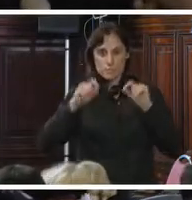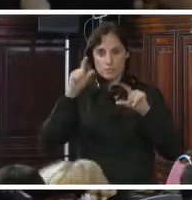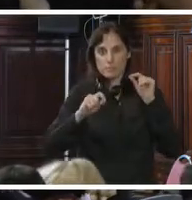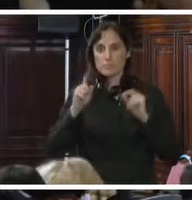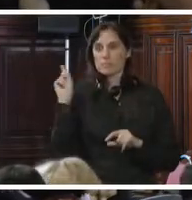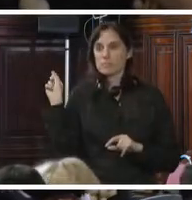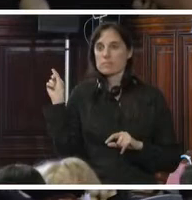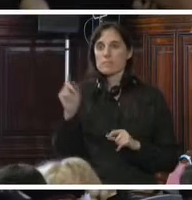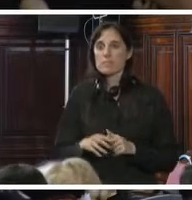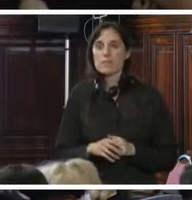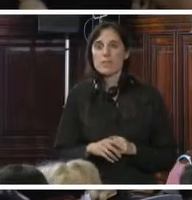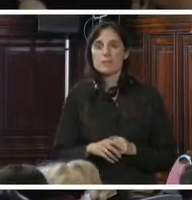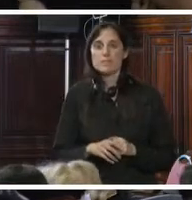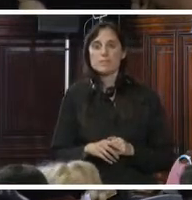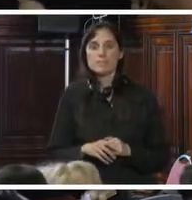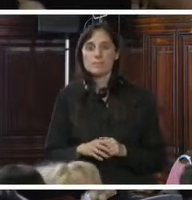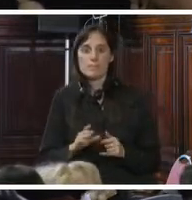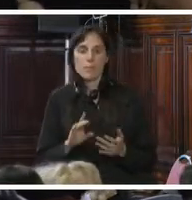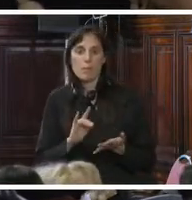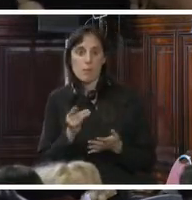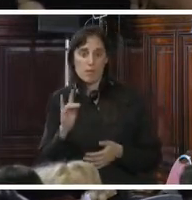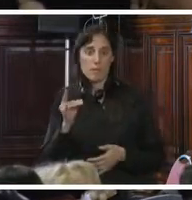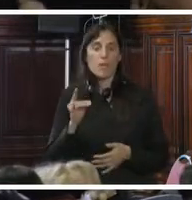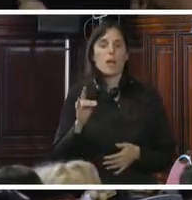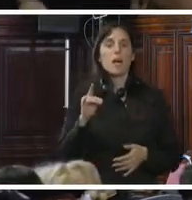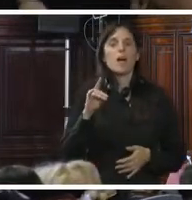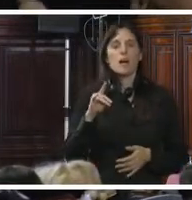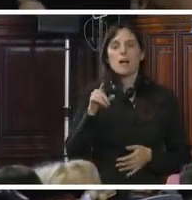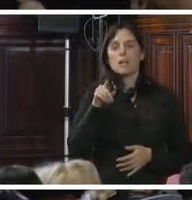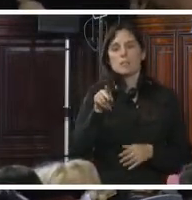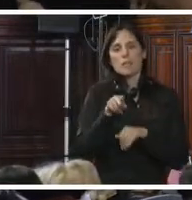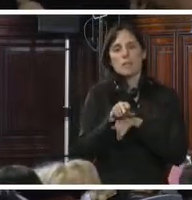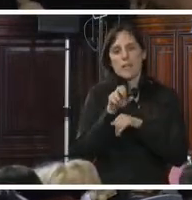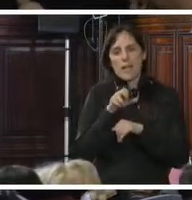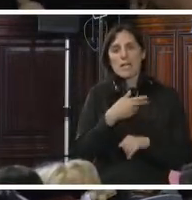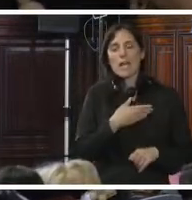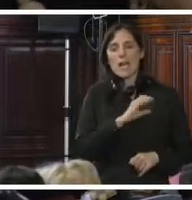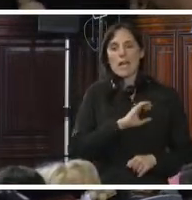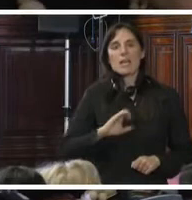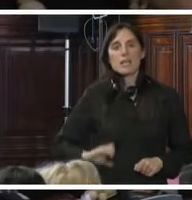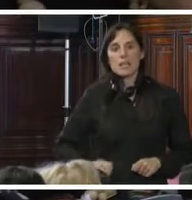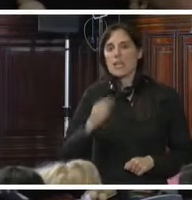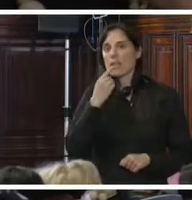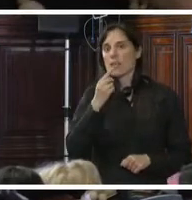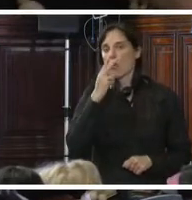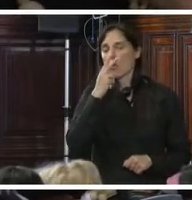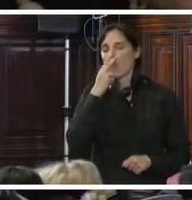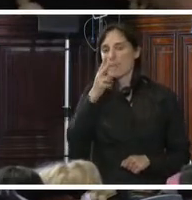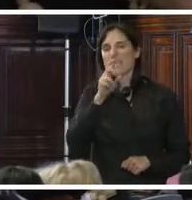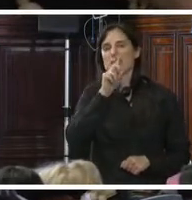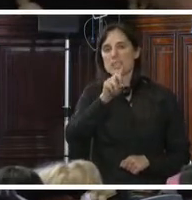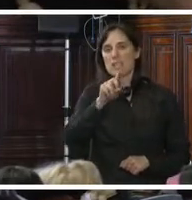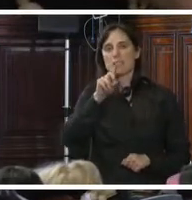región. En el caso de Bolivia, la Fiscalía General del Estado señaló la existencia de 2.119